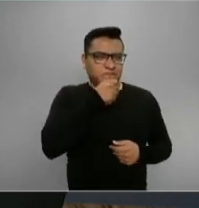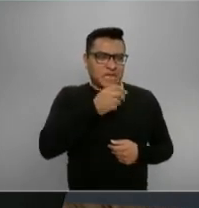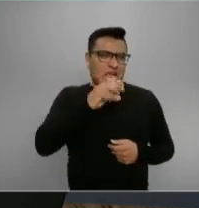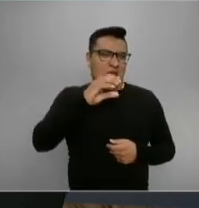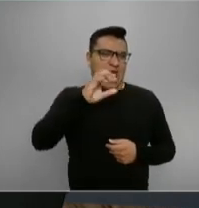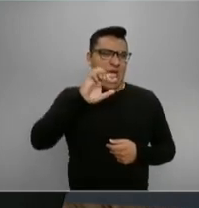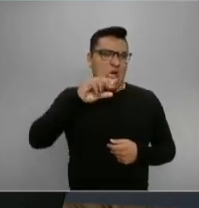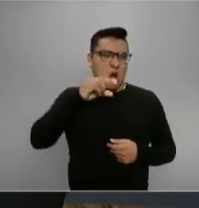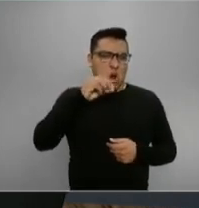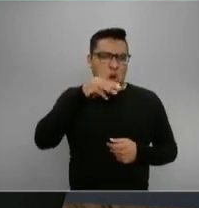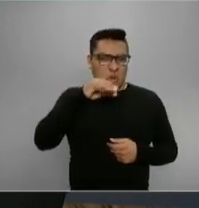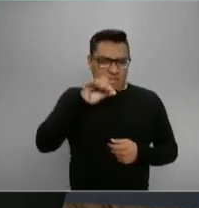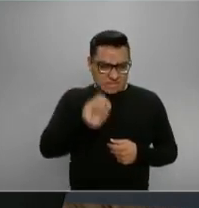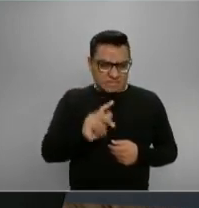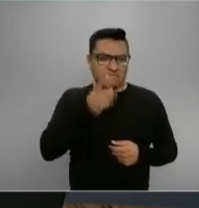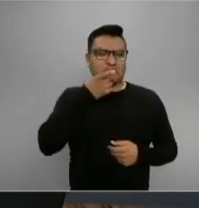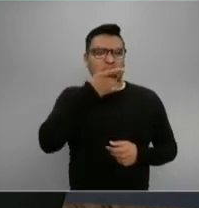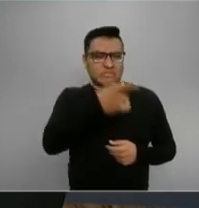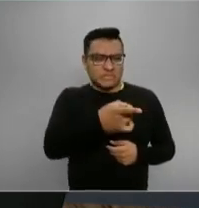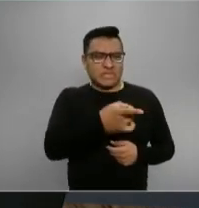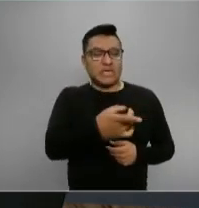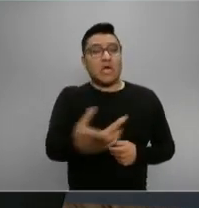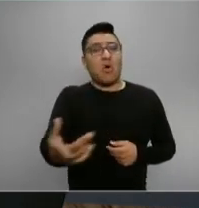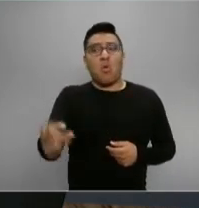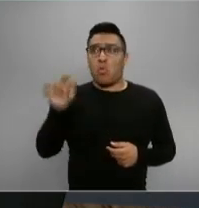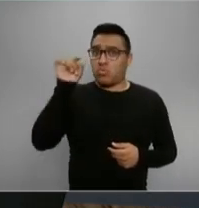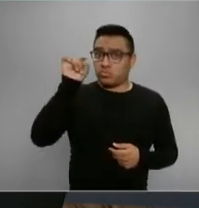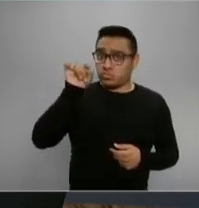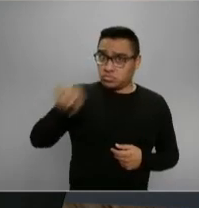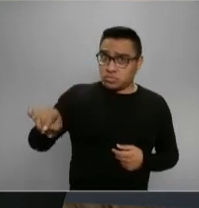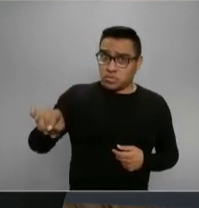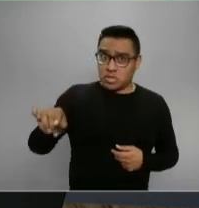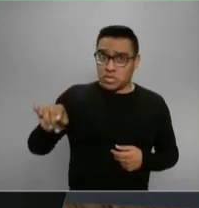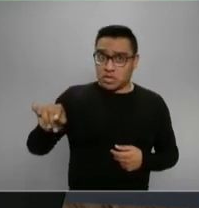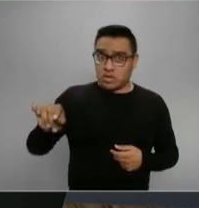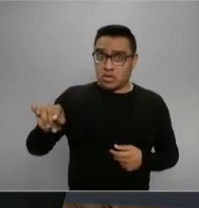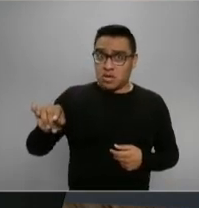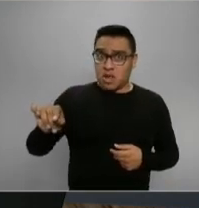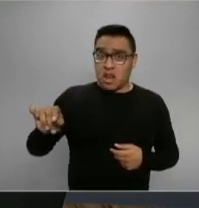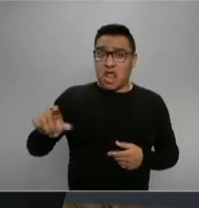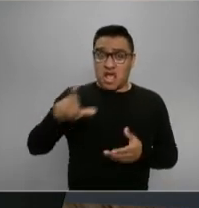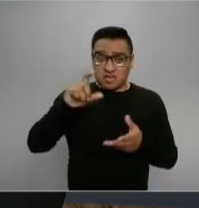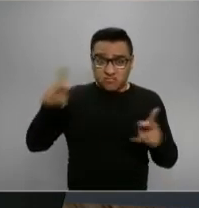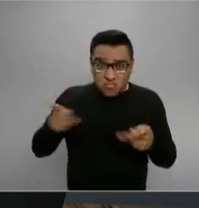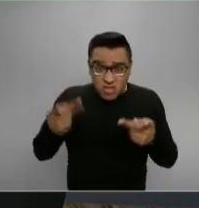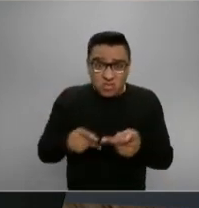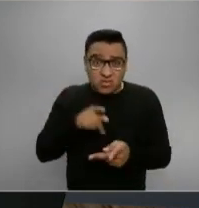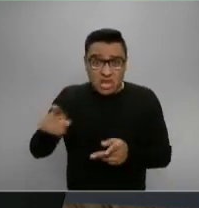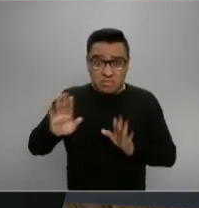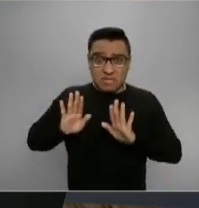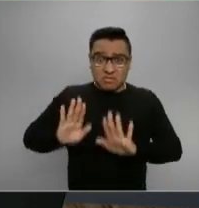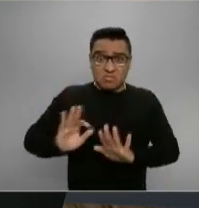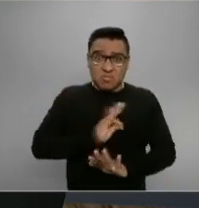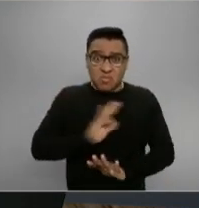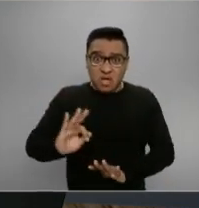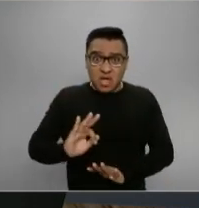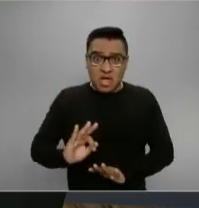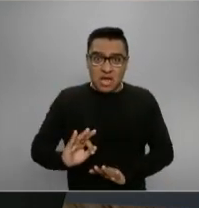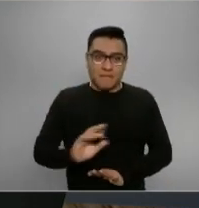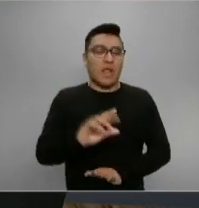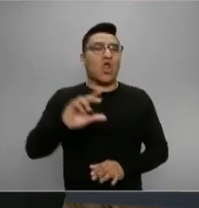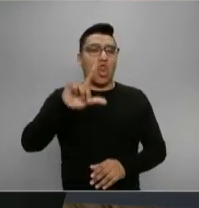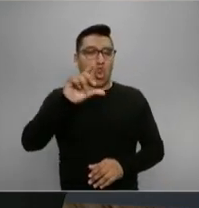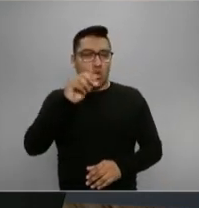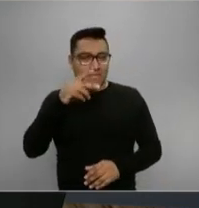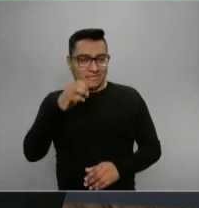¿usted hubiera detenido esas ventas? Y la respuesta de López-Gatell es, en retrospectiva,